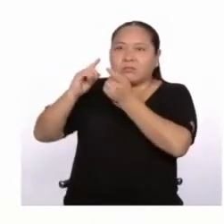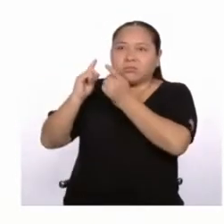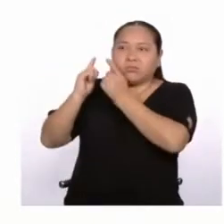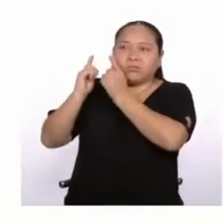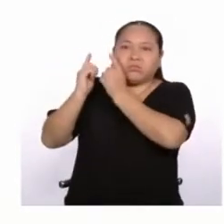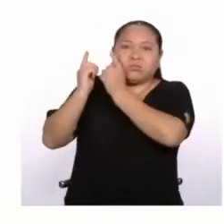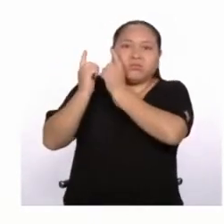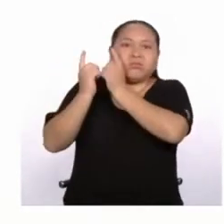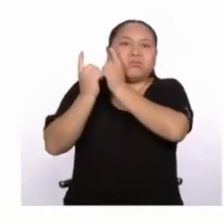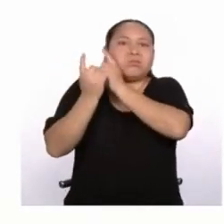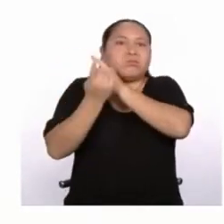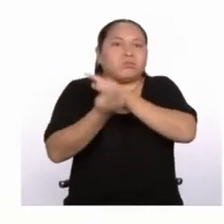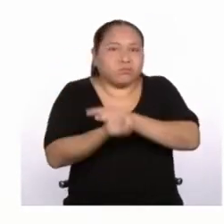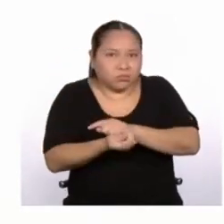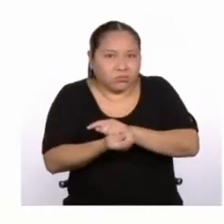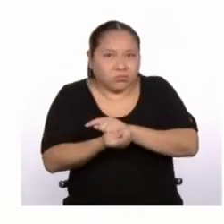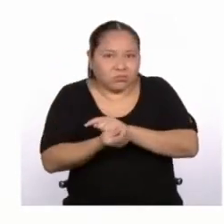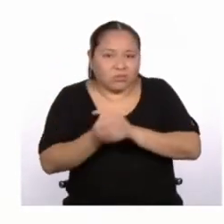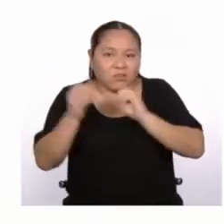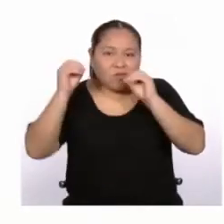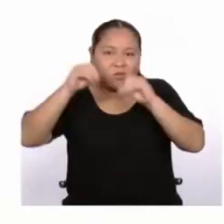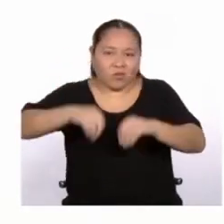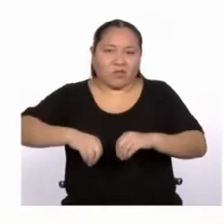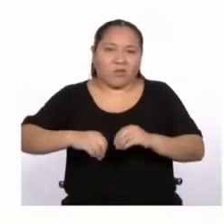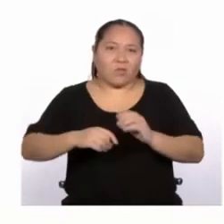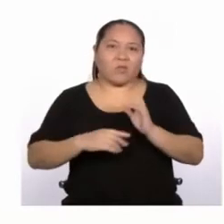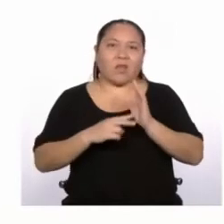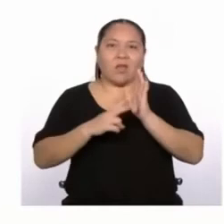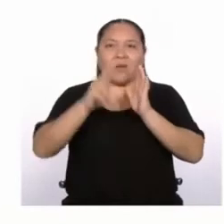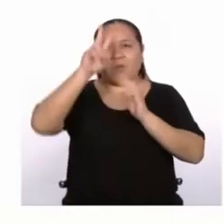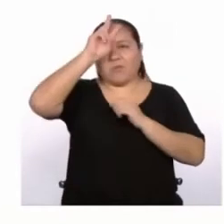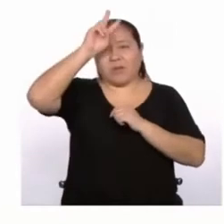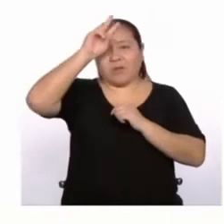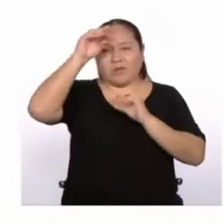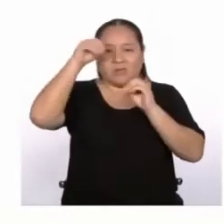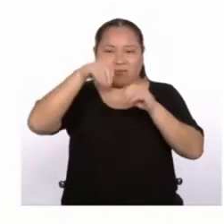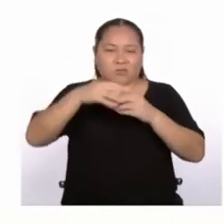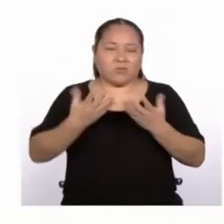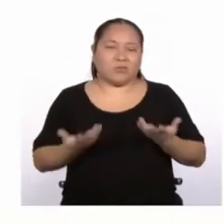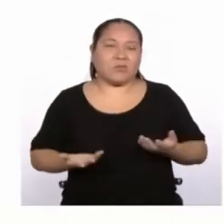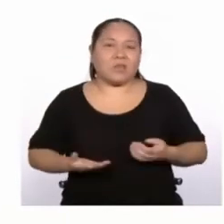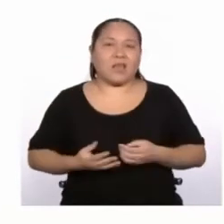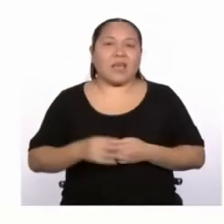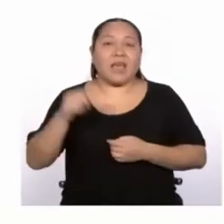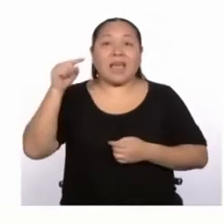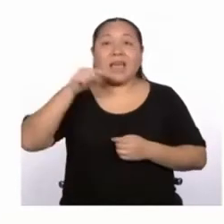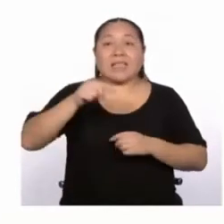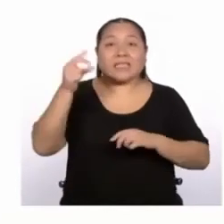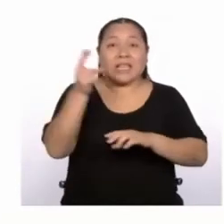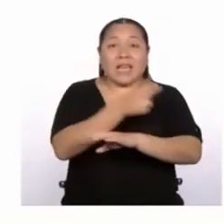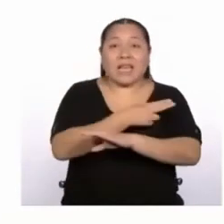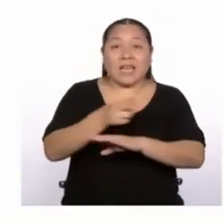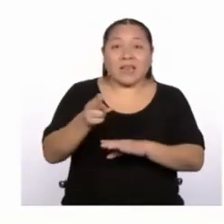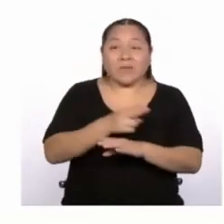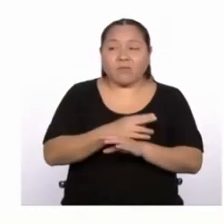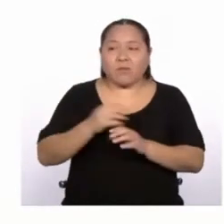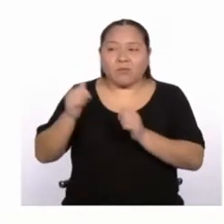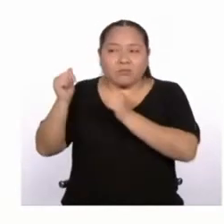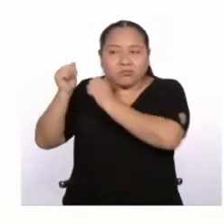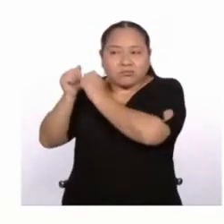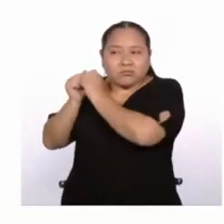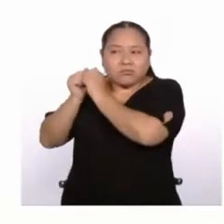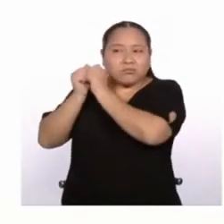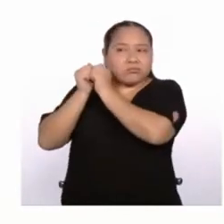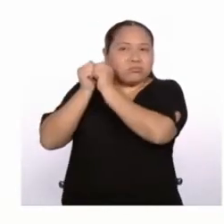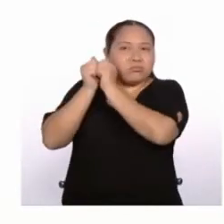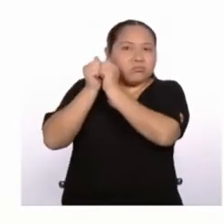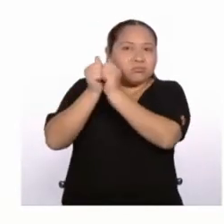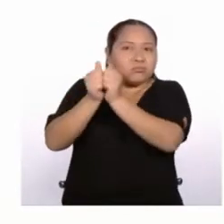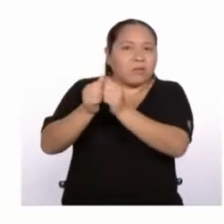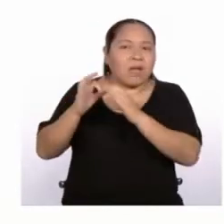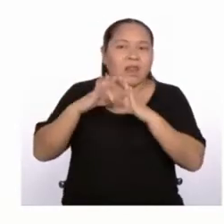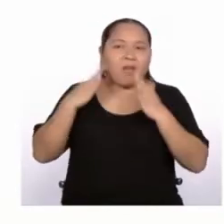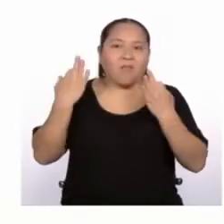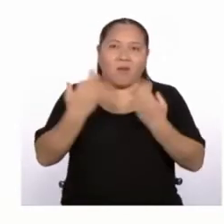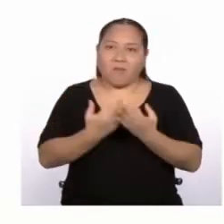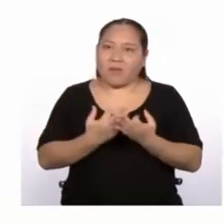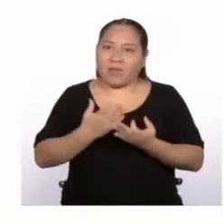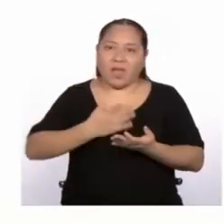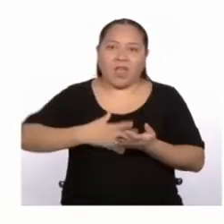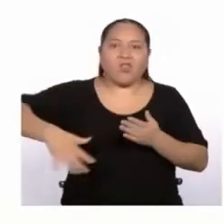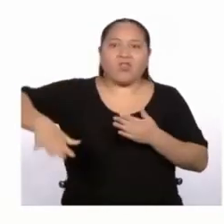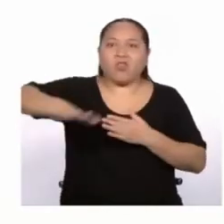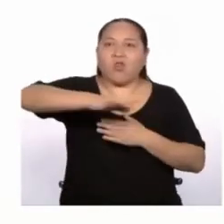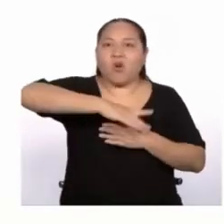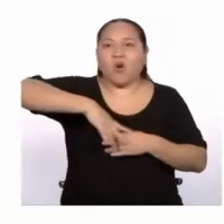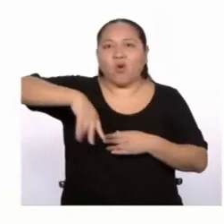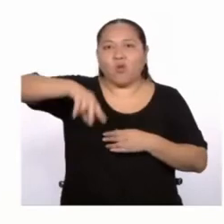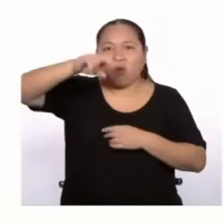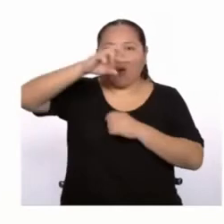largo de la construcción del Perú Republicano. De hecho, este himno ha acompañado a las familias y al país en general